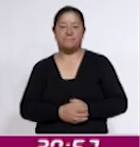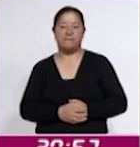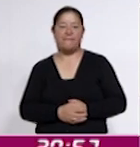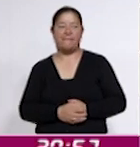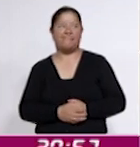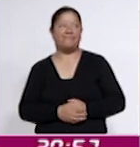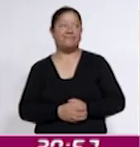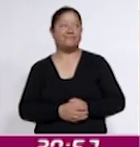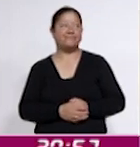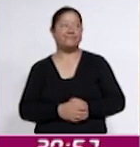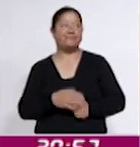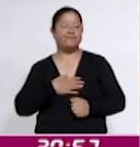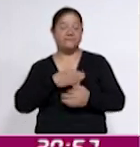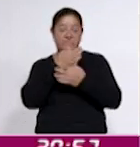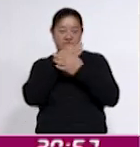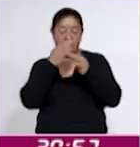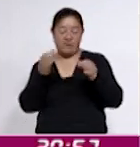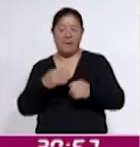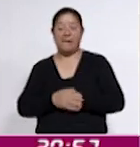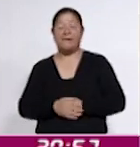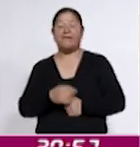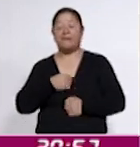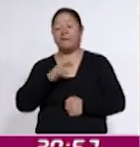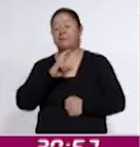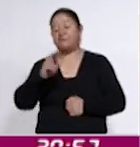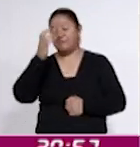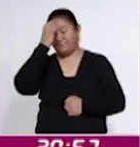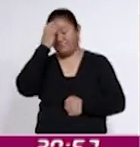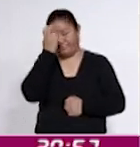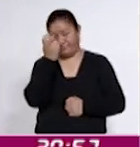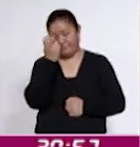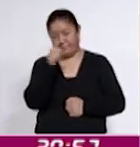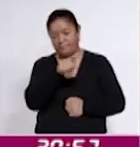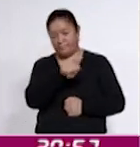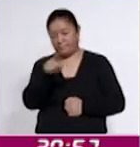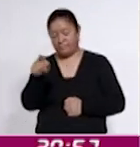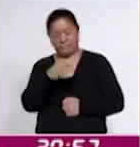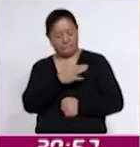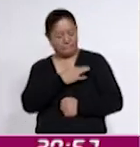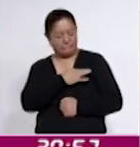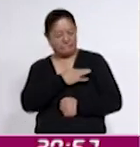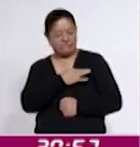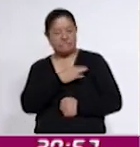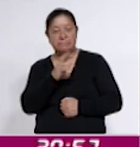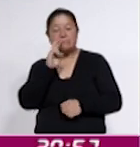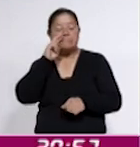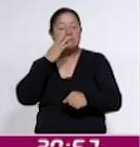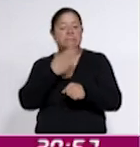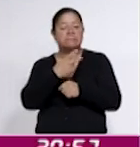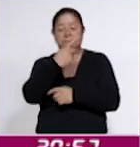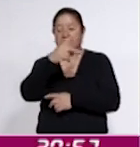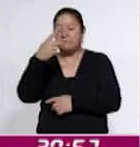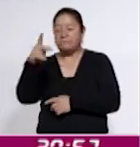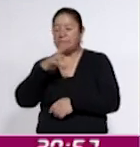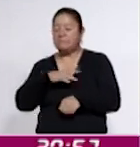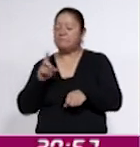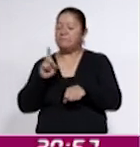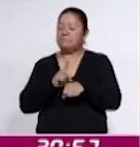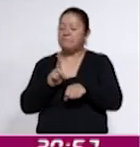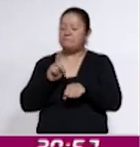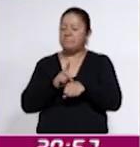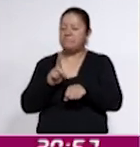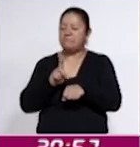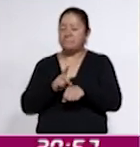Decirles que reconocemos también esa parte altruista, esa responsabilidad que día a día ponen ustedes en sus labores